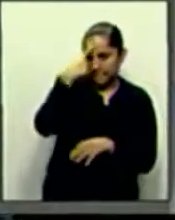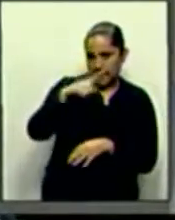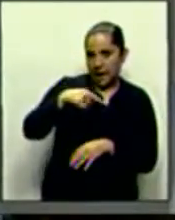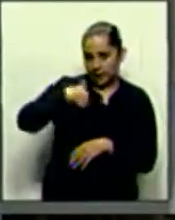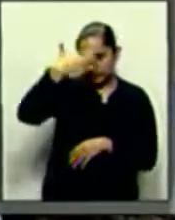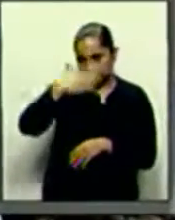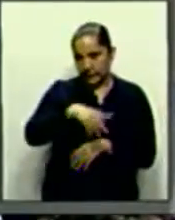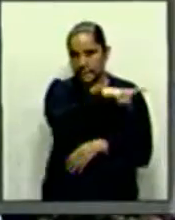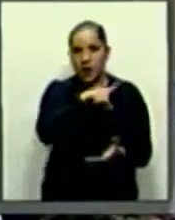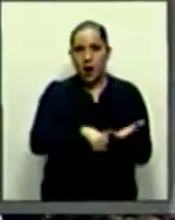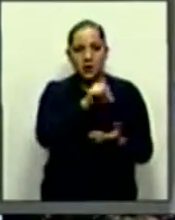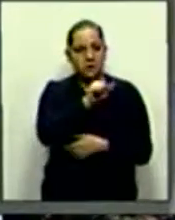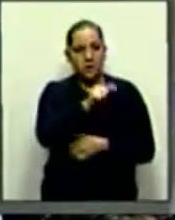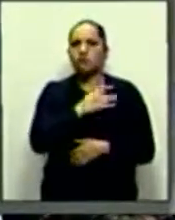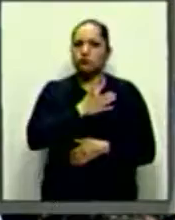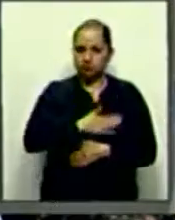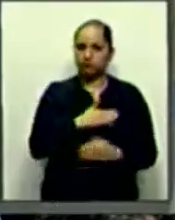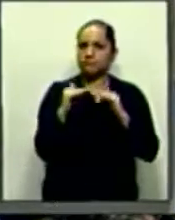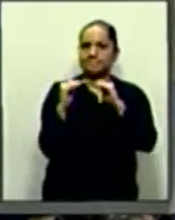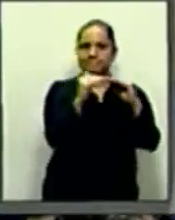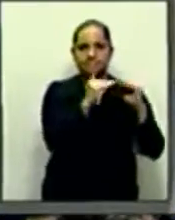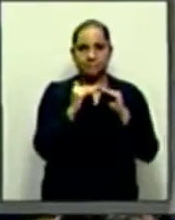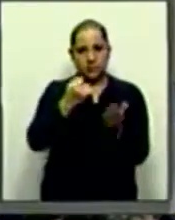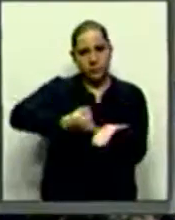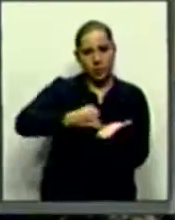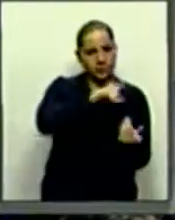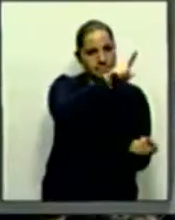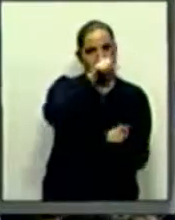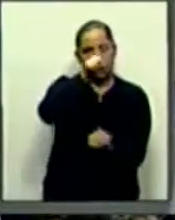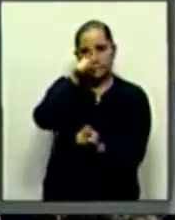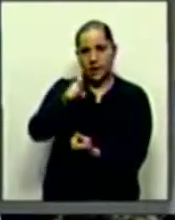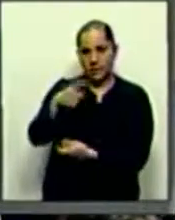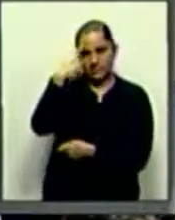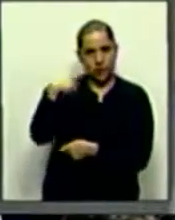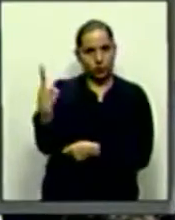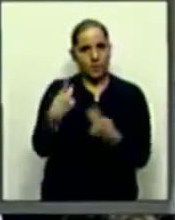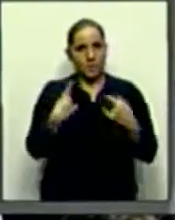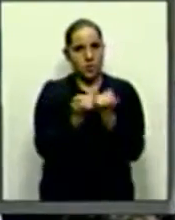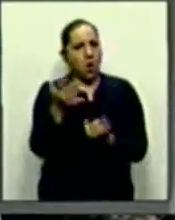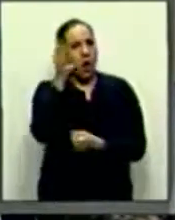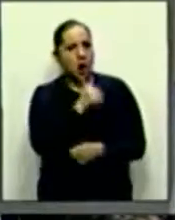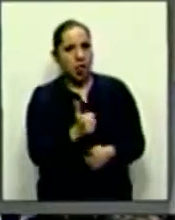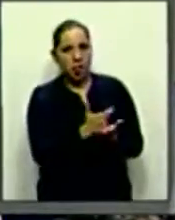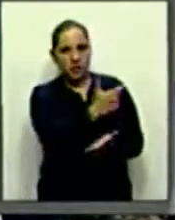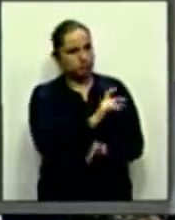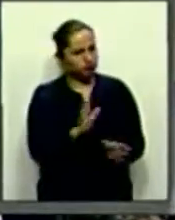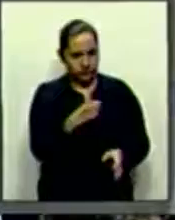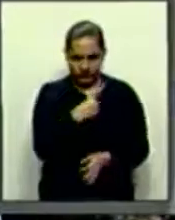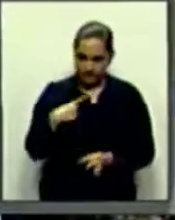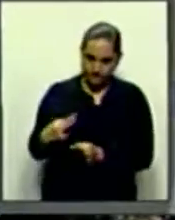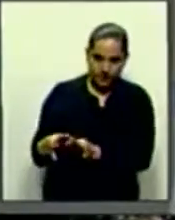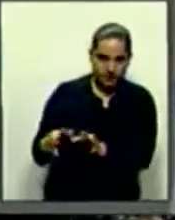eficientemente y evitar la evasión fiscal. La decisión de cancelar o condonar un crédito